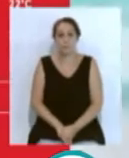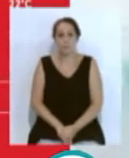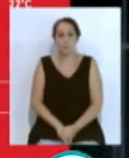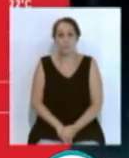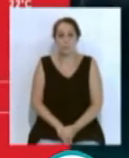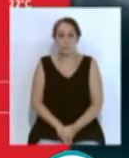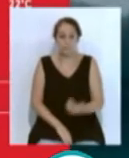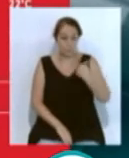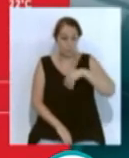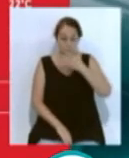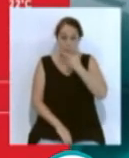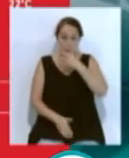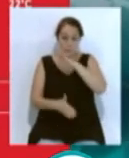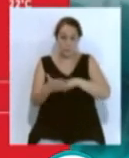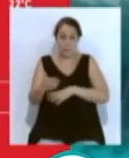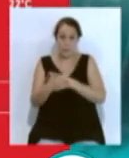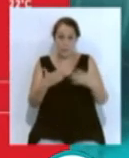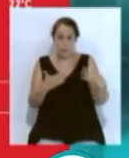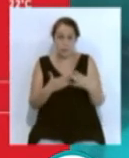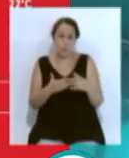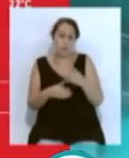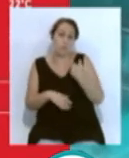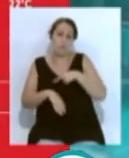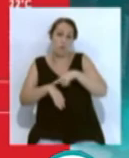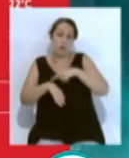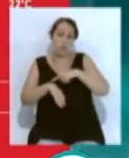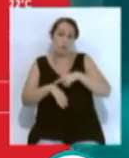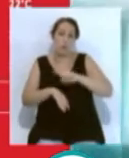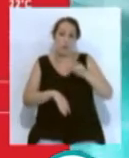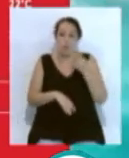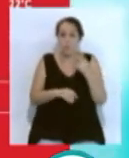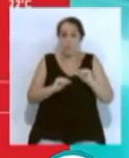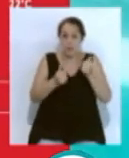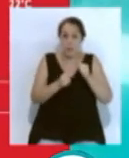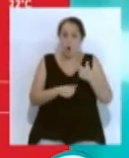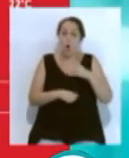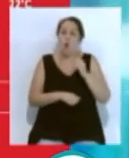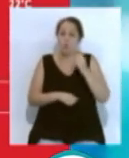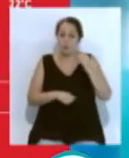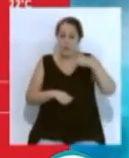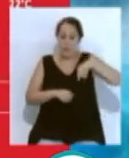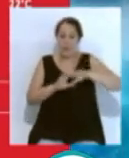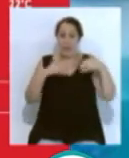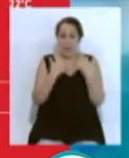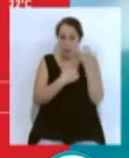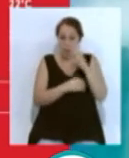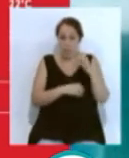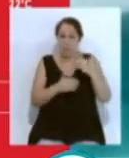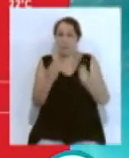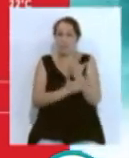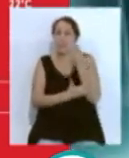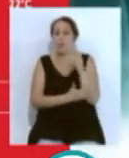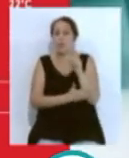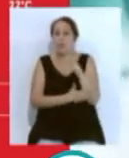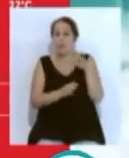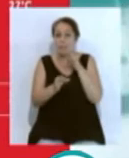Y ya se conocen los horarios de las dos primeras jornadas de Liga frente a los Osasuna en Carranza el sábado 12 de septiembre